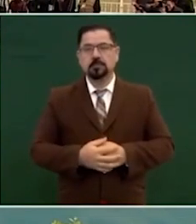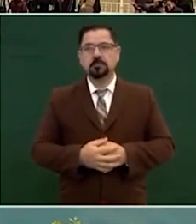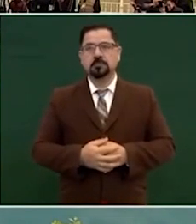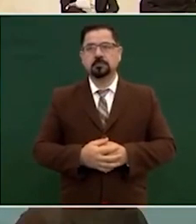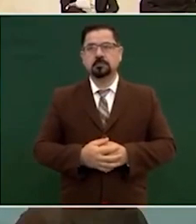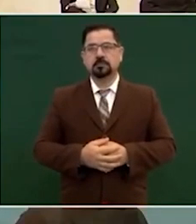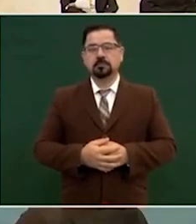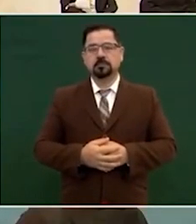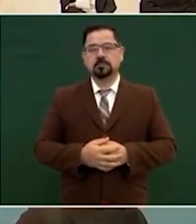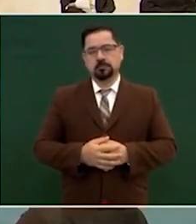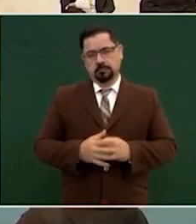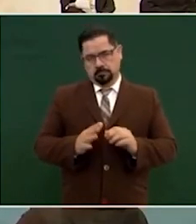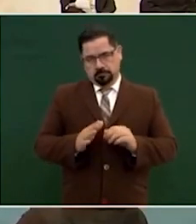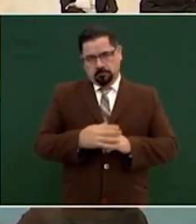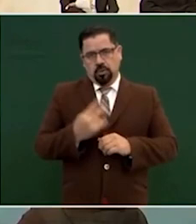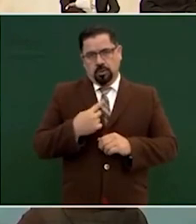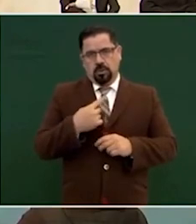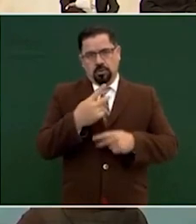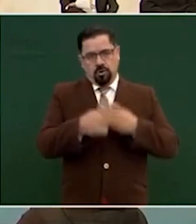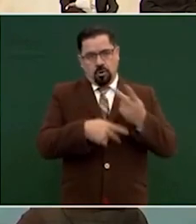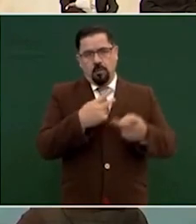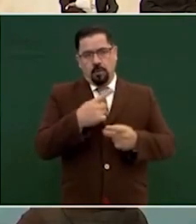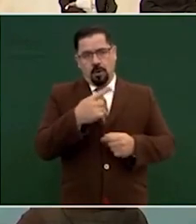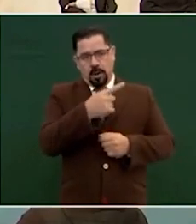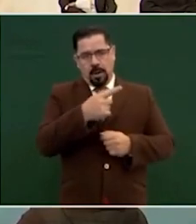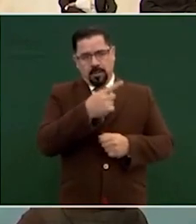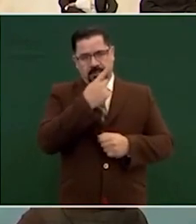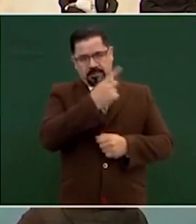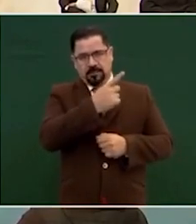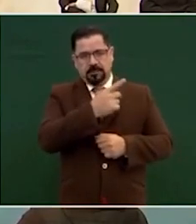porque le voy a decir a Juan Francisco